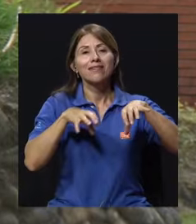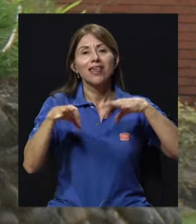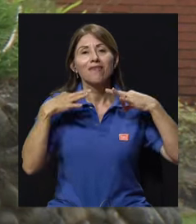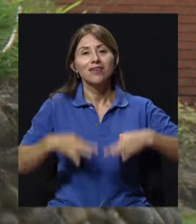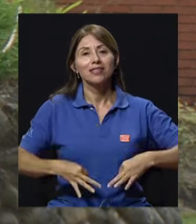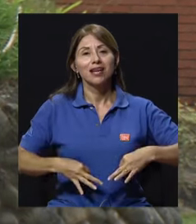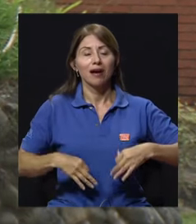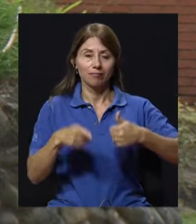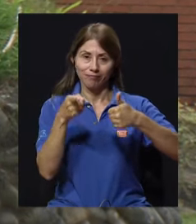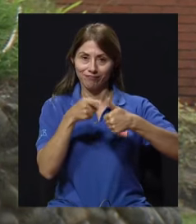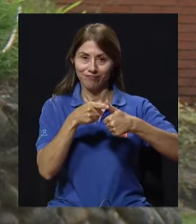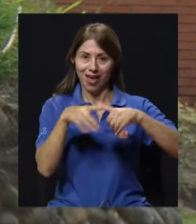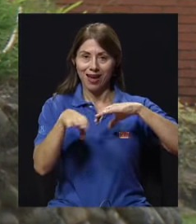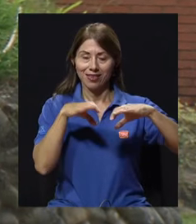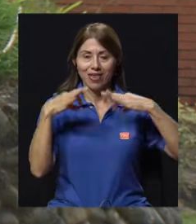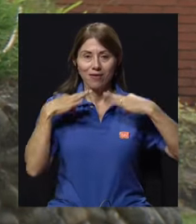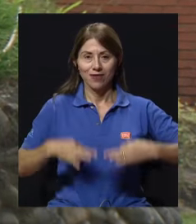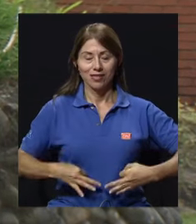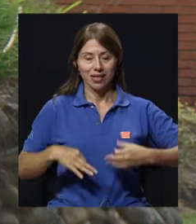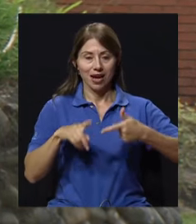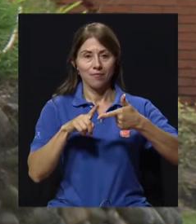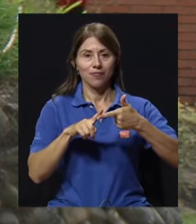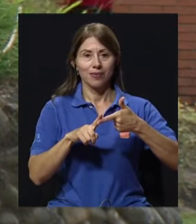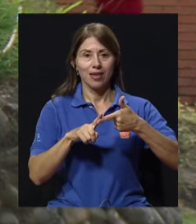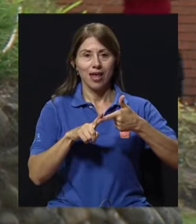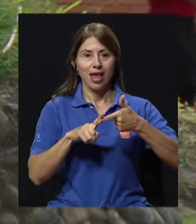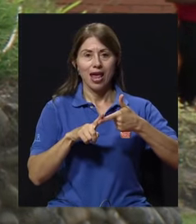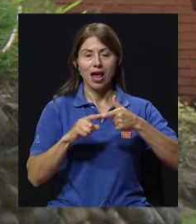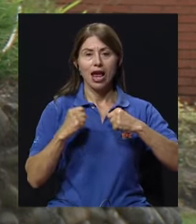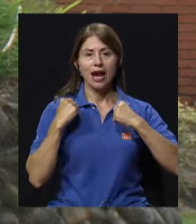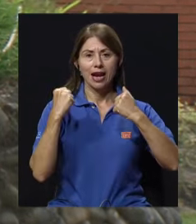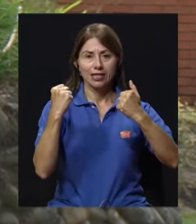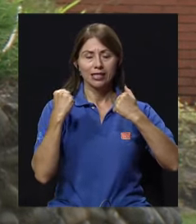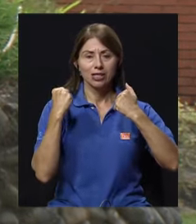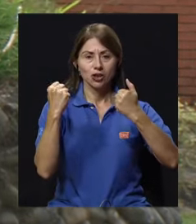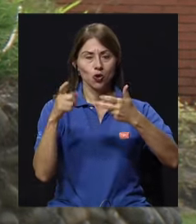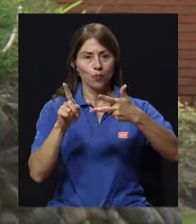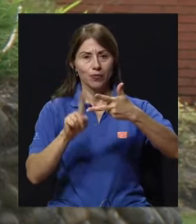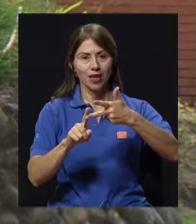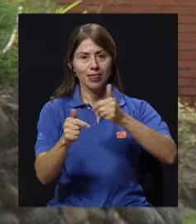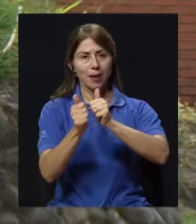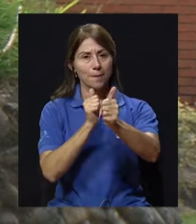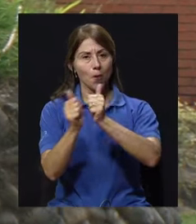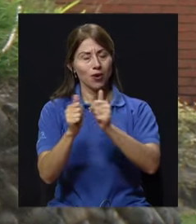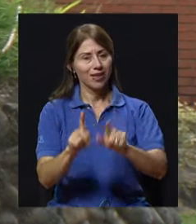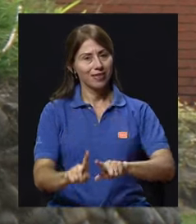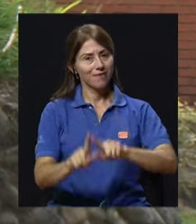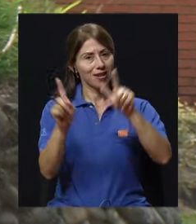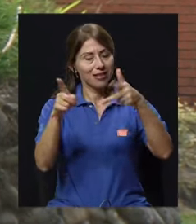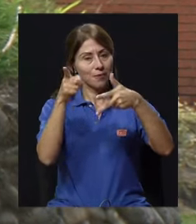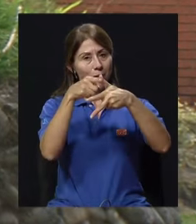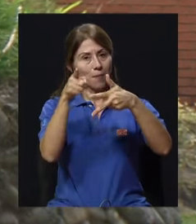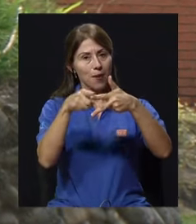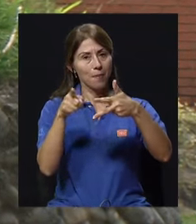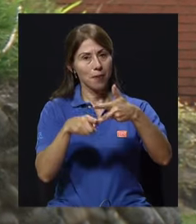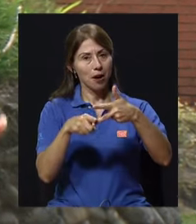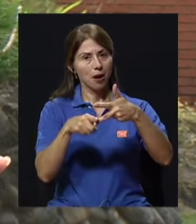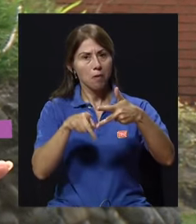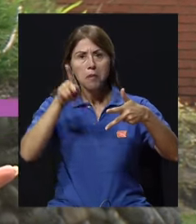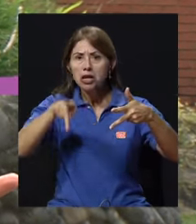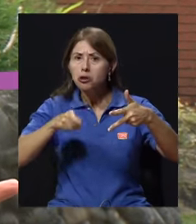y lo que es deporte, por decirle algo. Y el adulto mayor puede hacer las tres cosas,